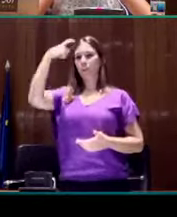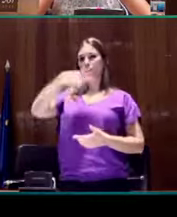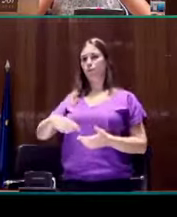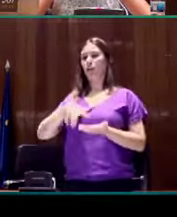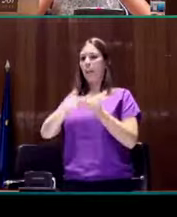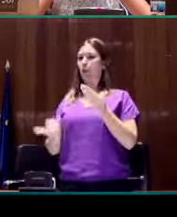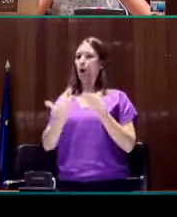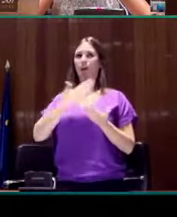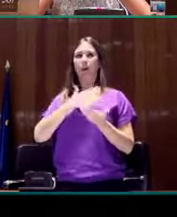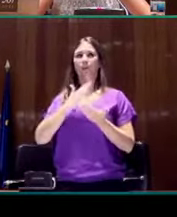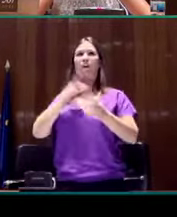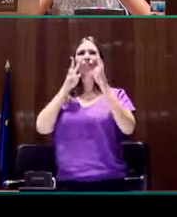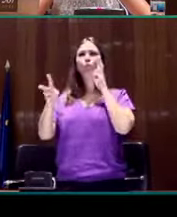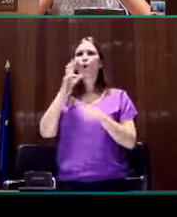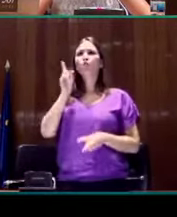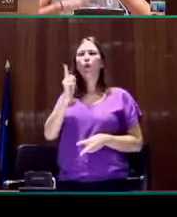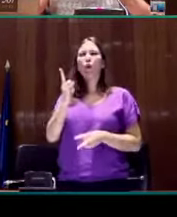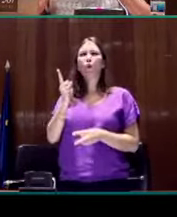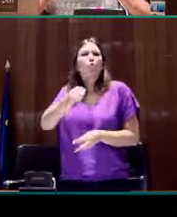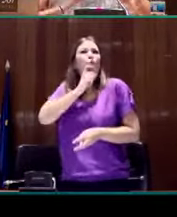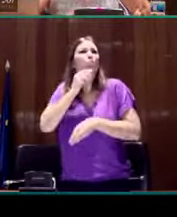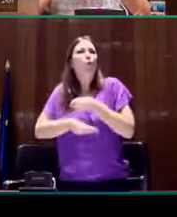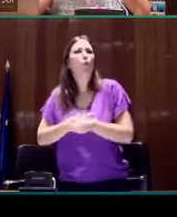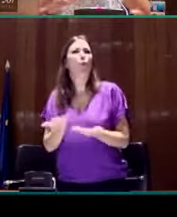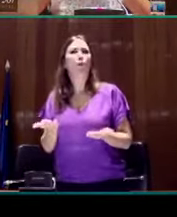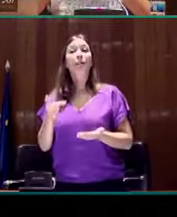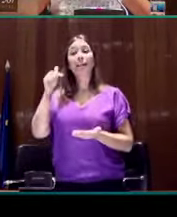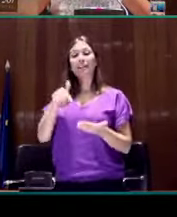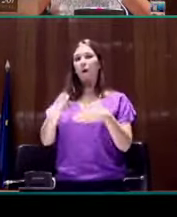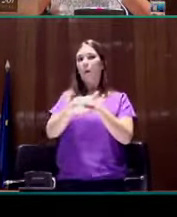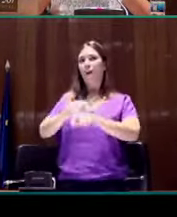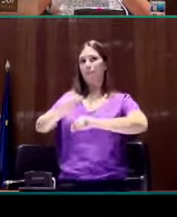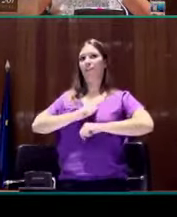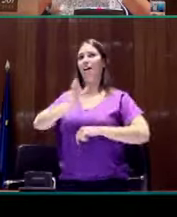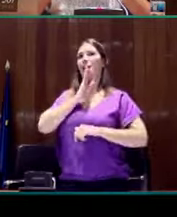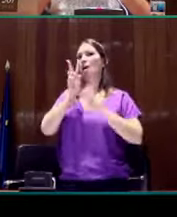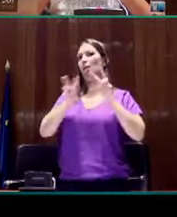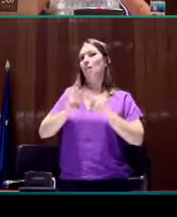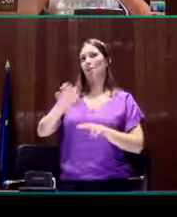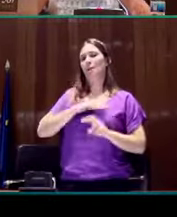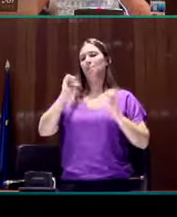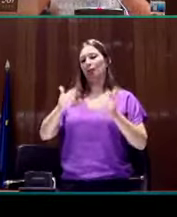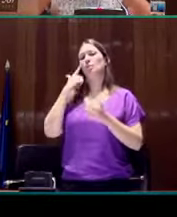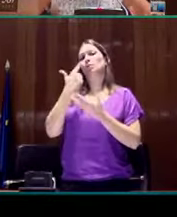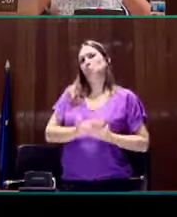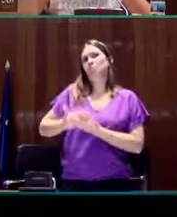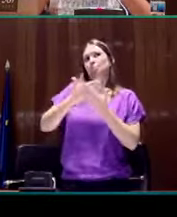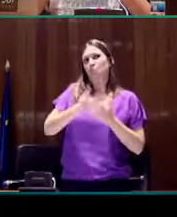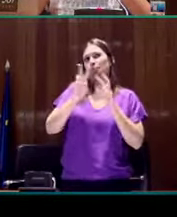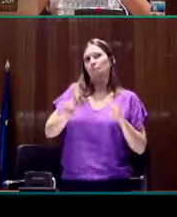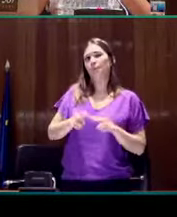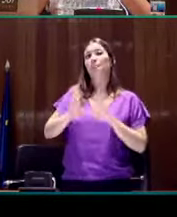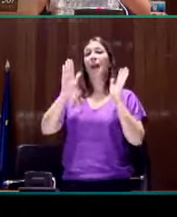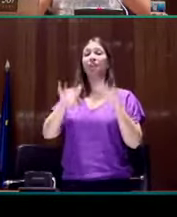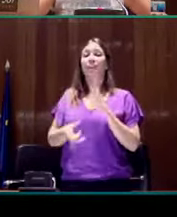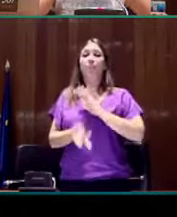un lenguaje que fuese totalmente visual? Pues este es el punto de partida desde el que surge nuestra investigación. Y así desarrollamos la